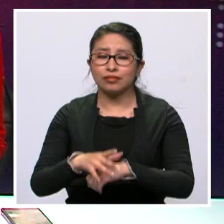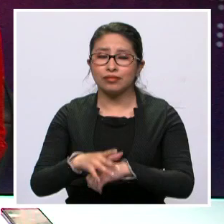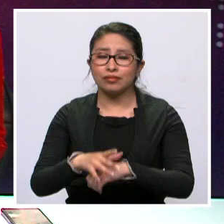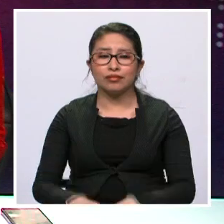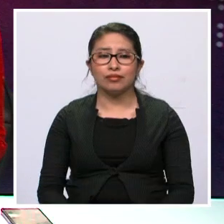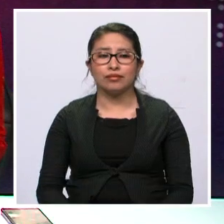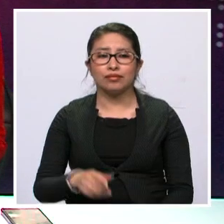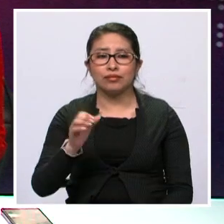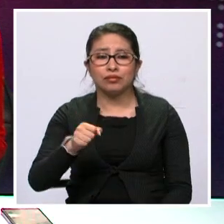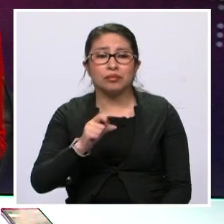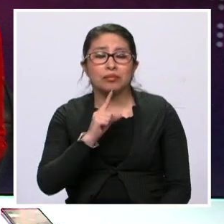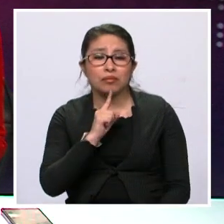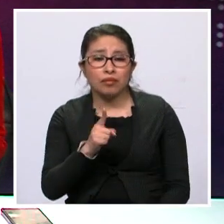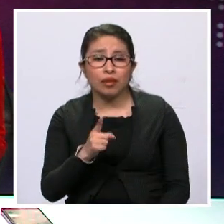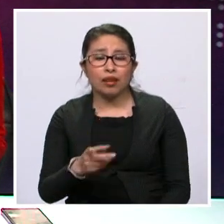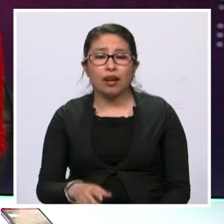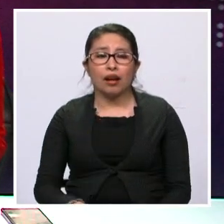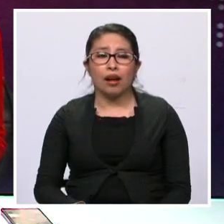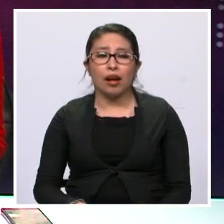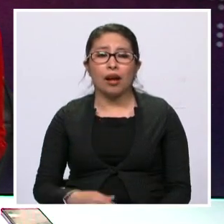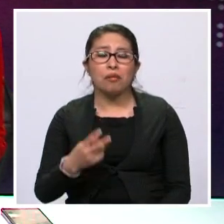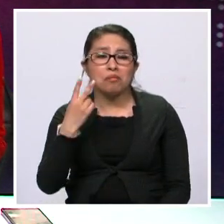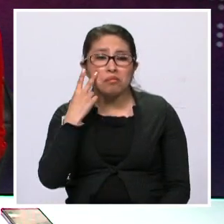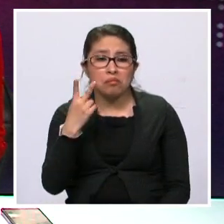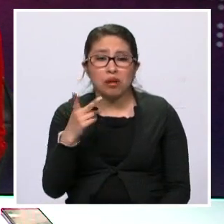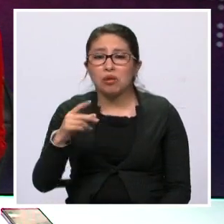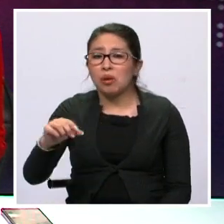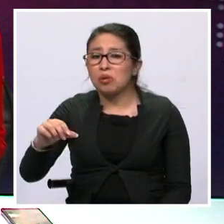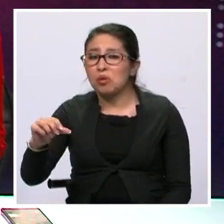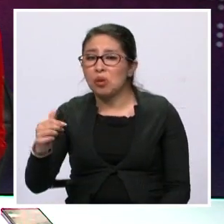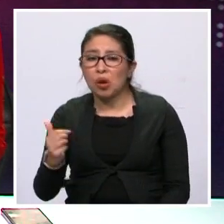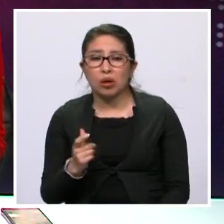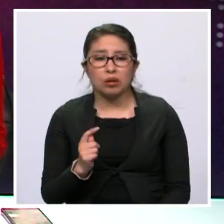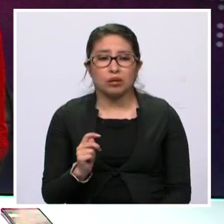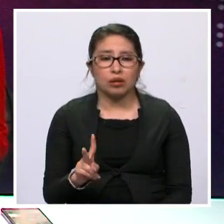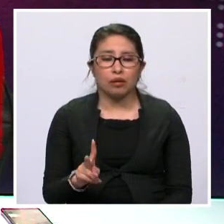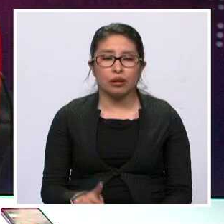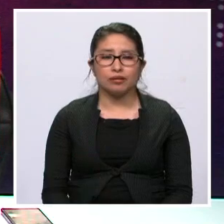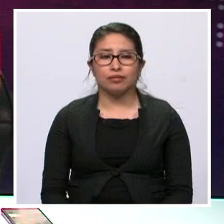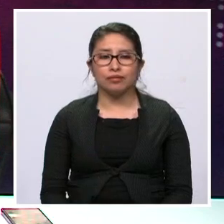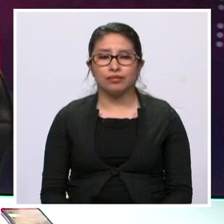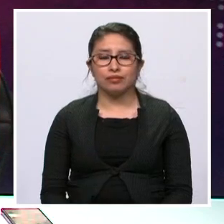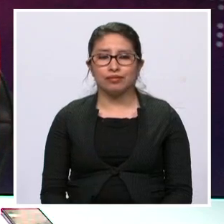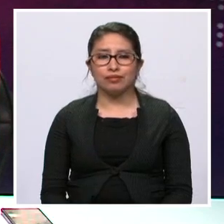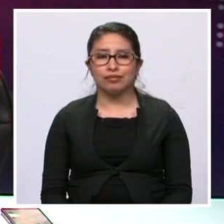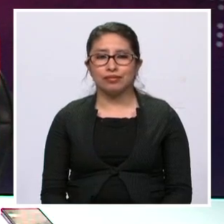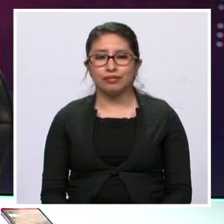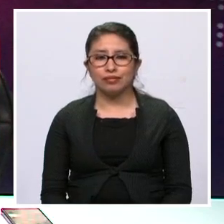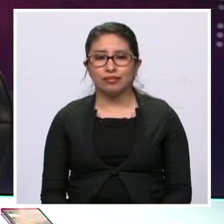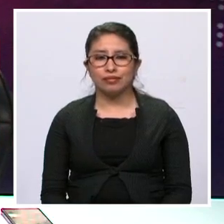y ser descolgado por nuestros colegas de otros medios de comunicación. La señal va absolutamente limpia.